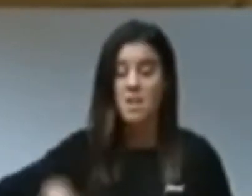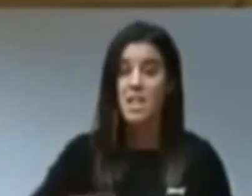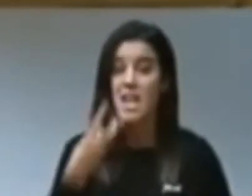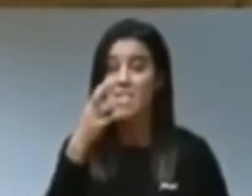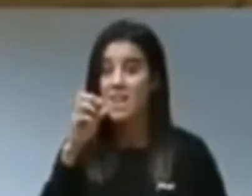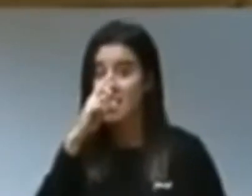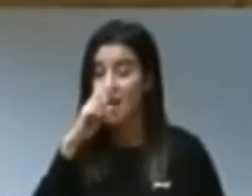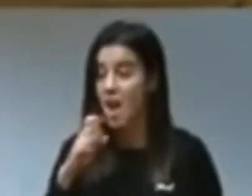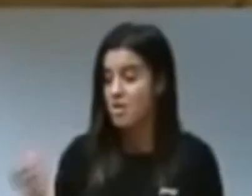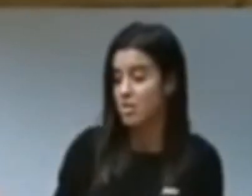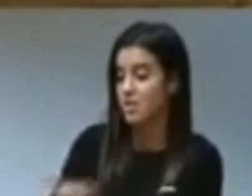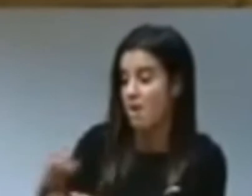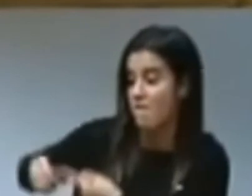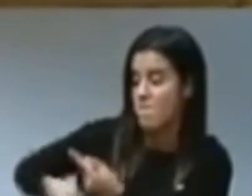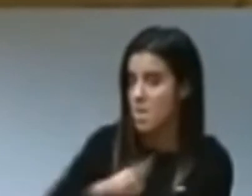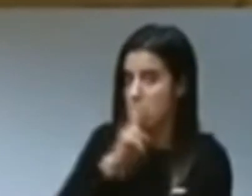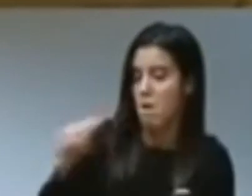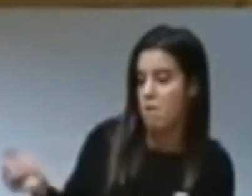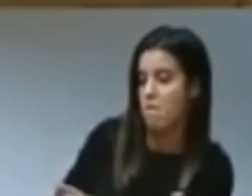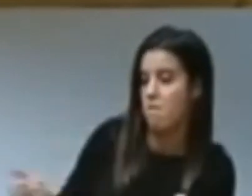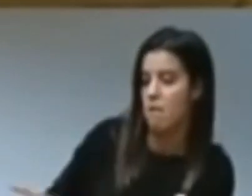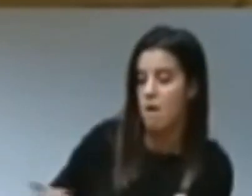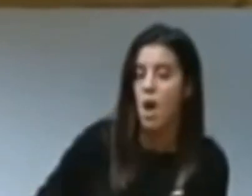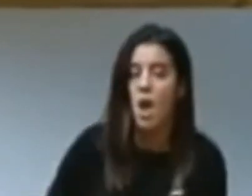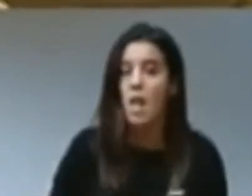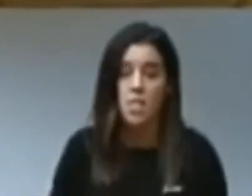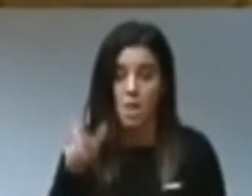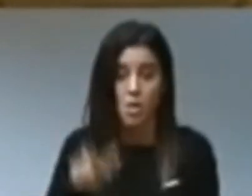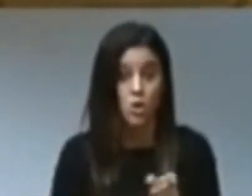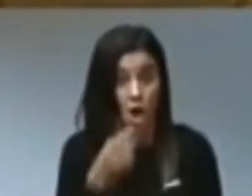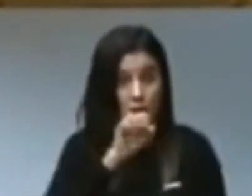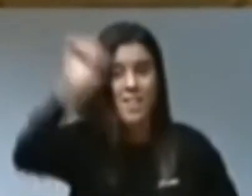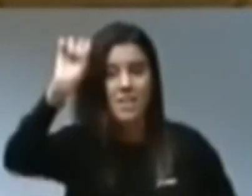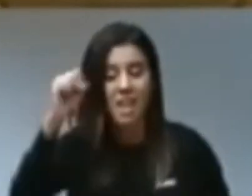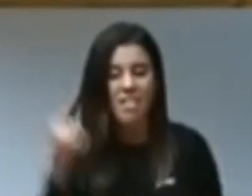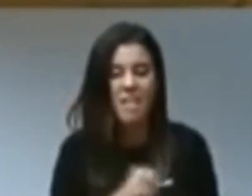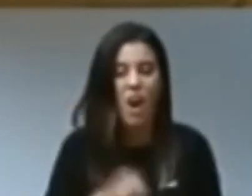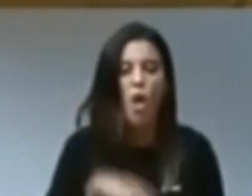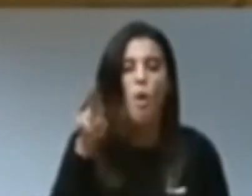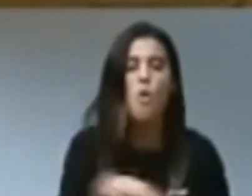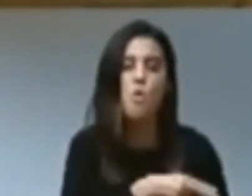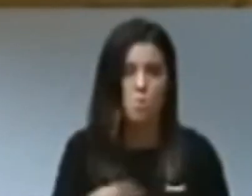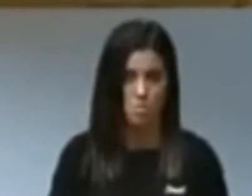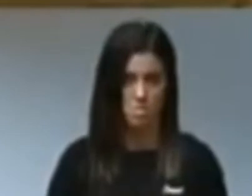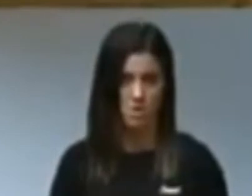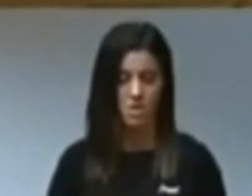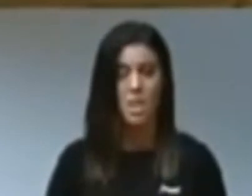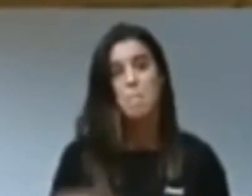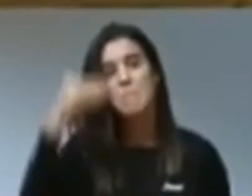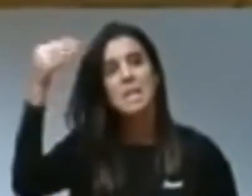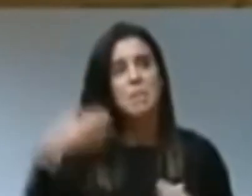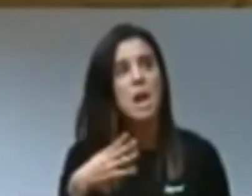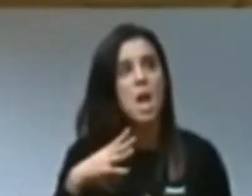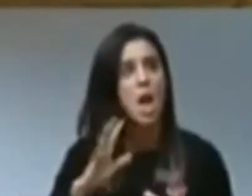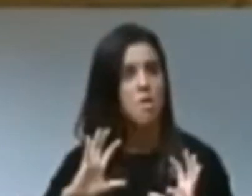su mamá y acaba Escotado? Ni un solo cabeza de fila igualitarista ha trabajado. Todos han creído que podían vivir de